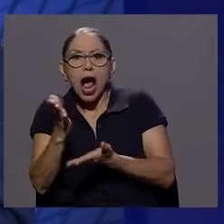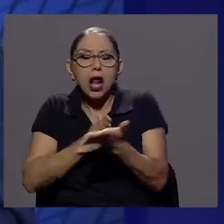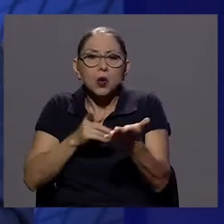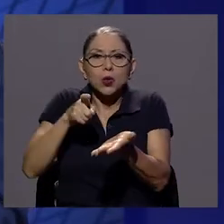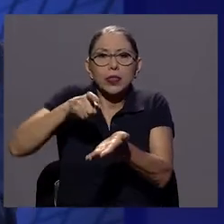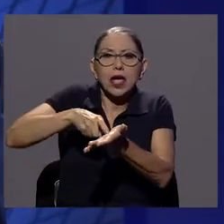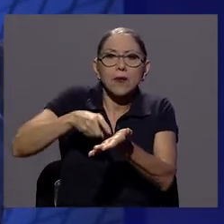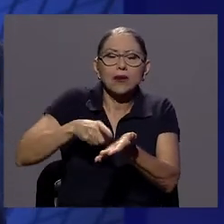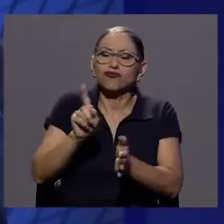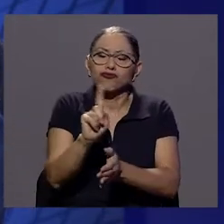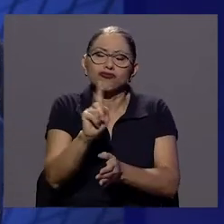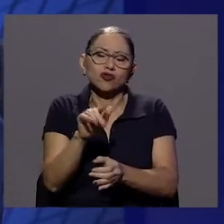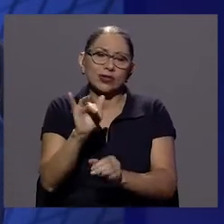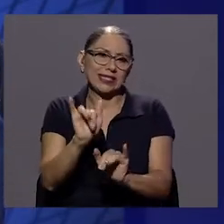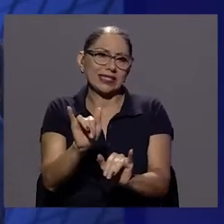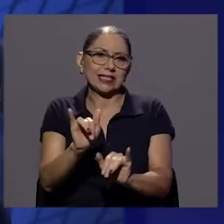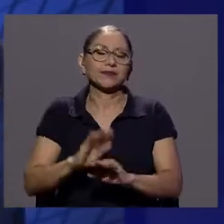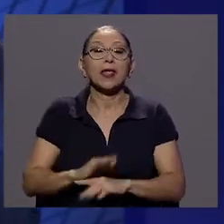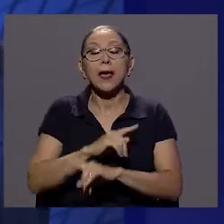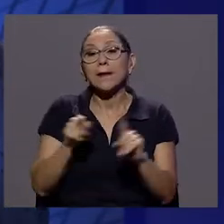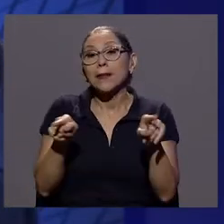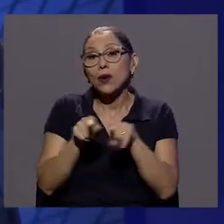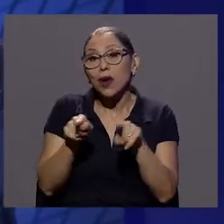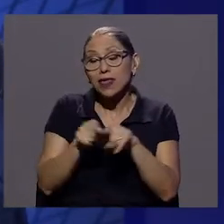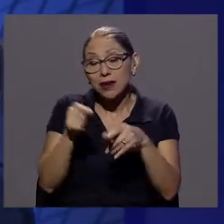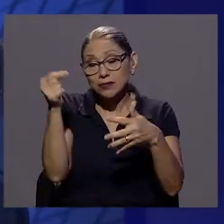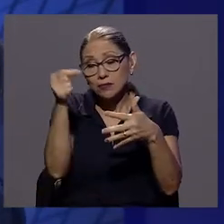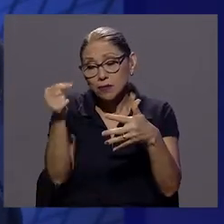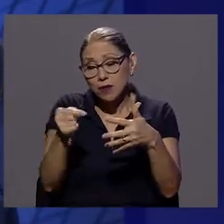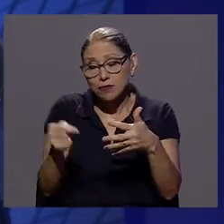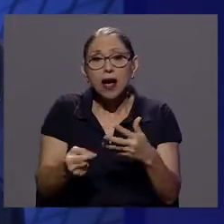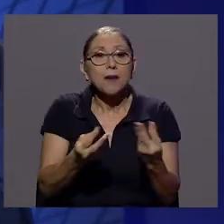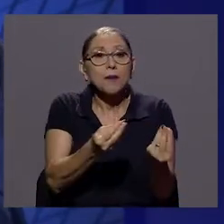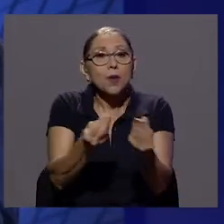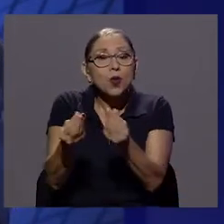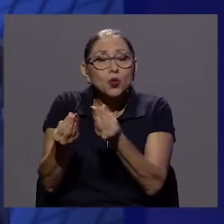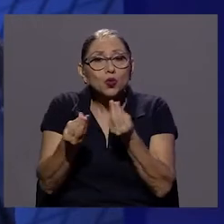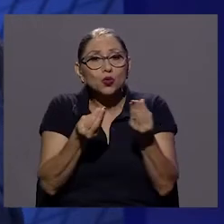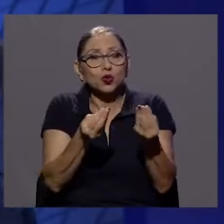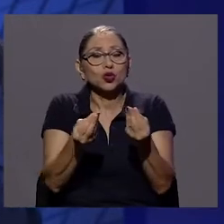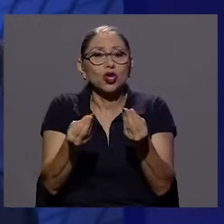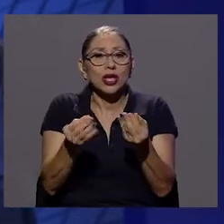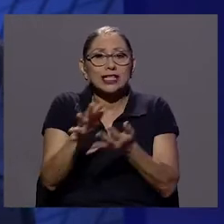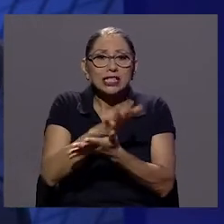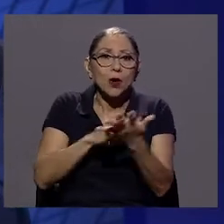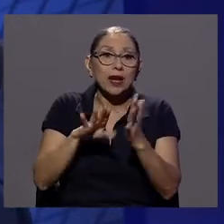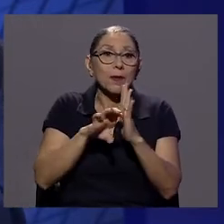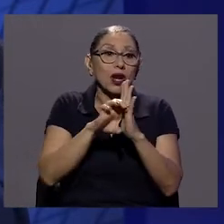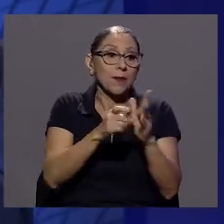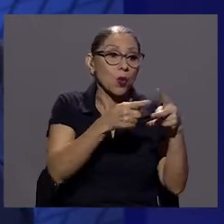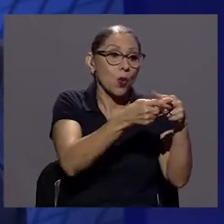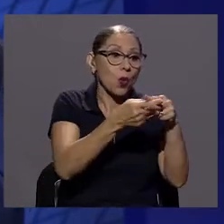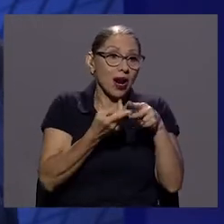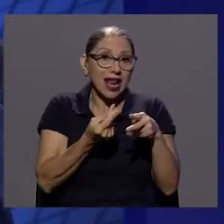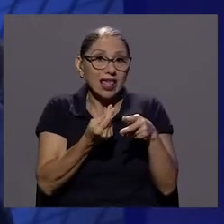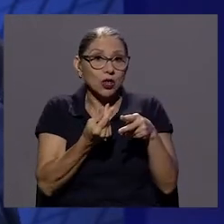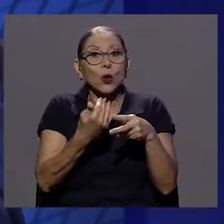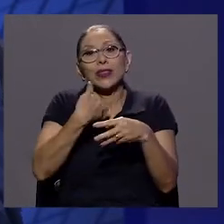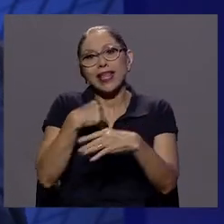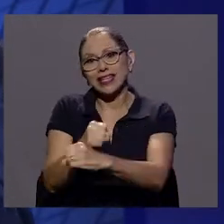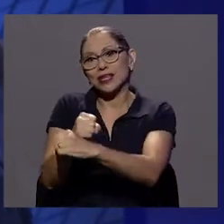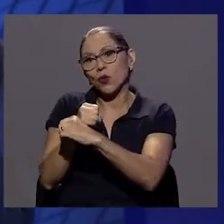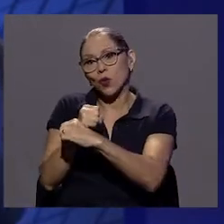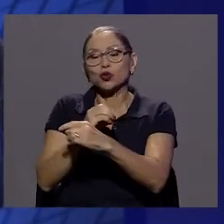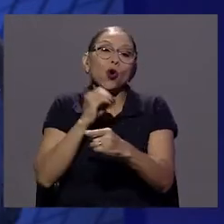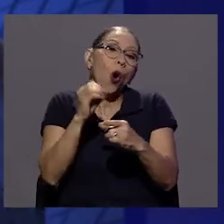incompleto. Pero además, esos productos se combinan. En un crédito hay seguros, en un crédito puede haber esquemas de